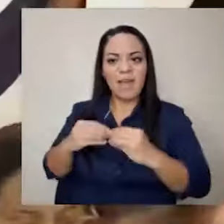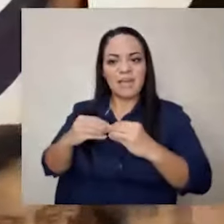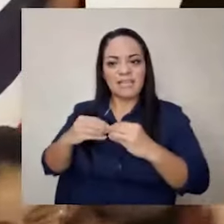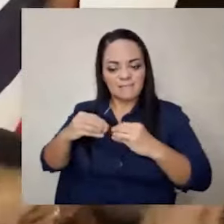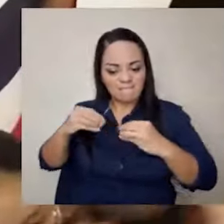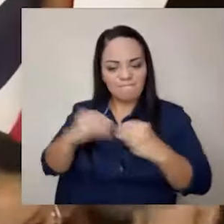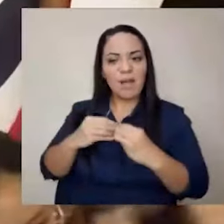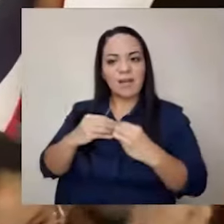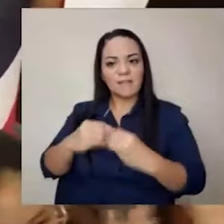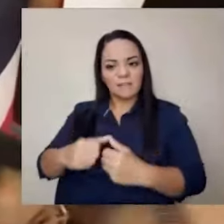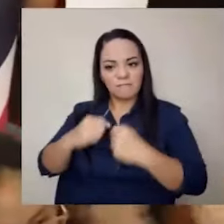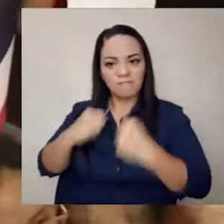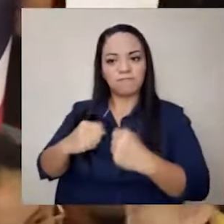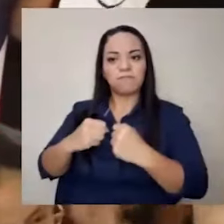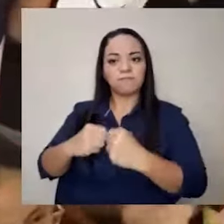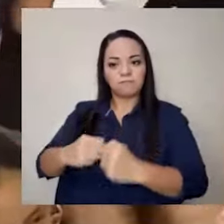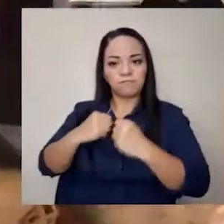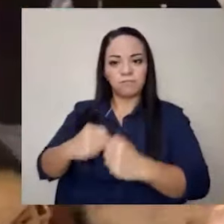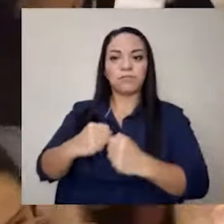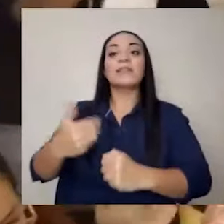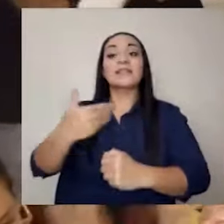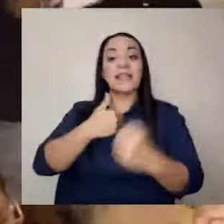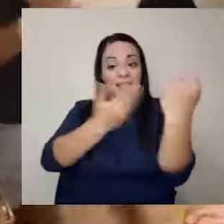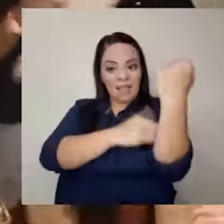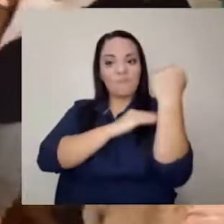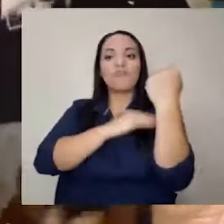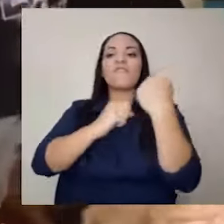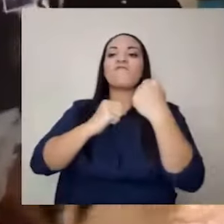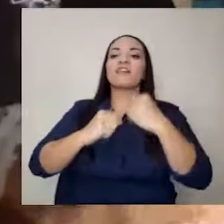más, tenemos la fuerza.